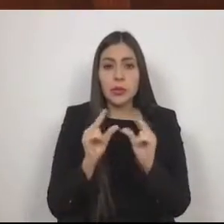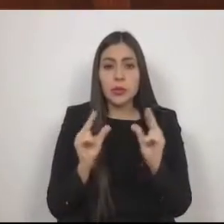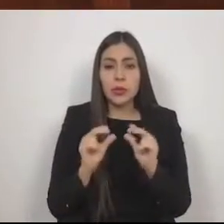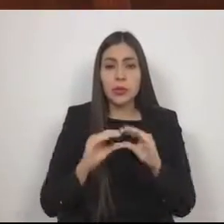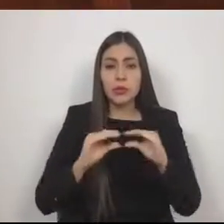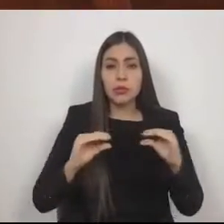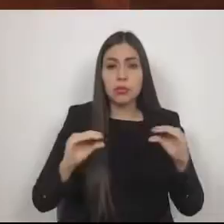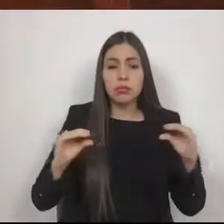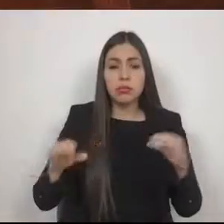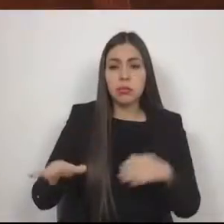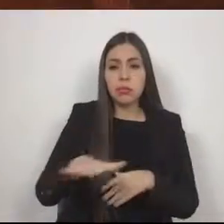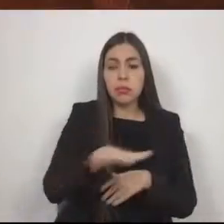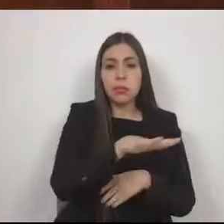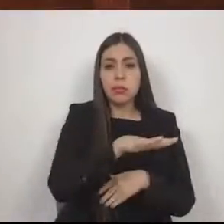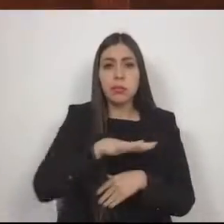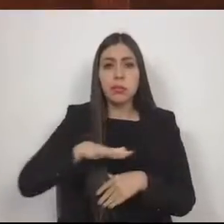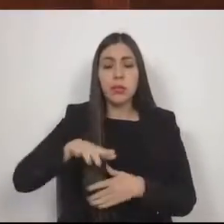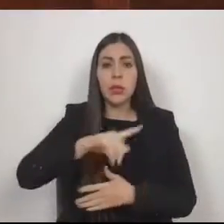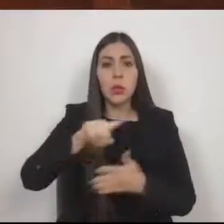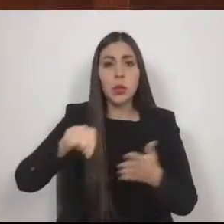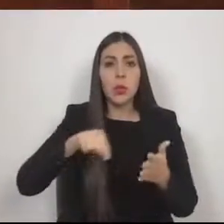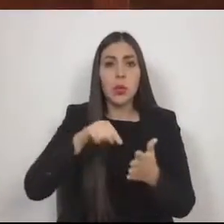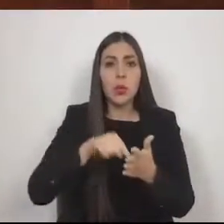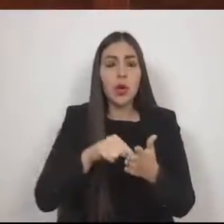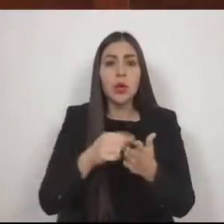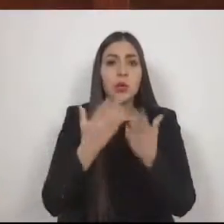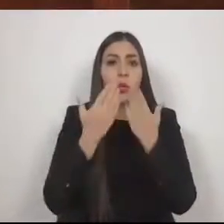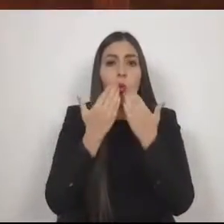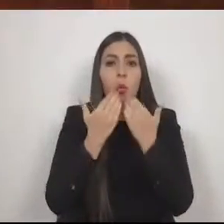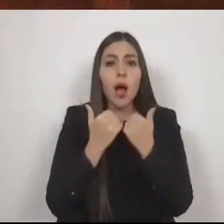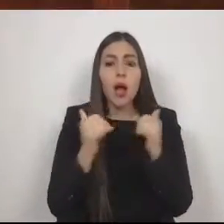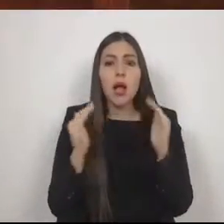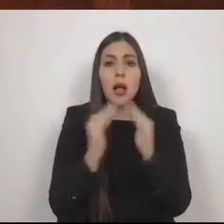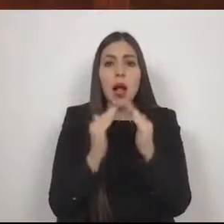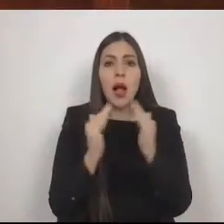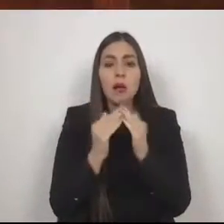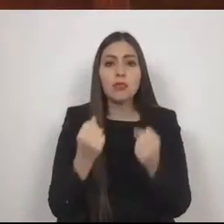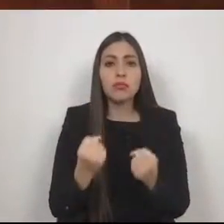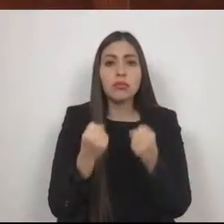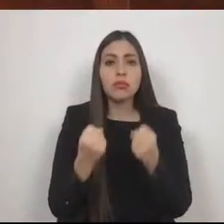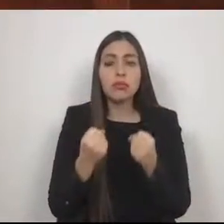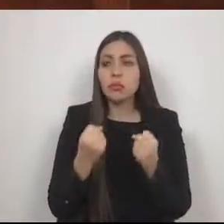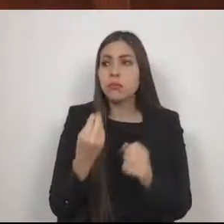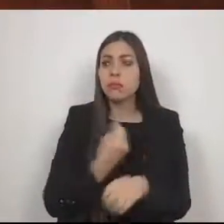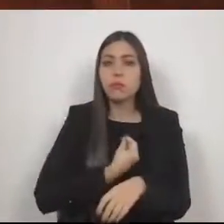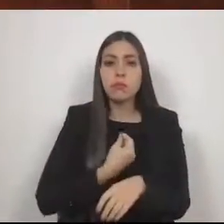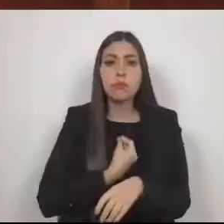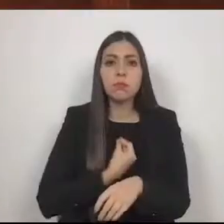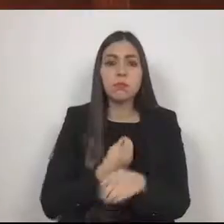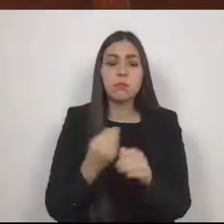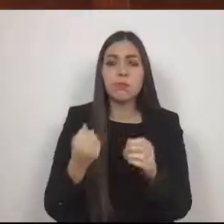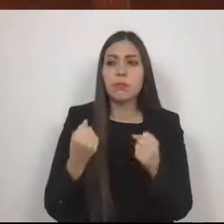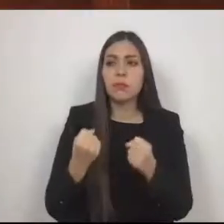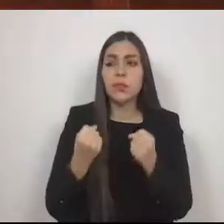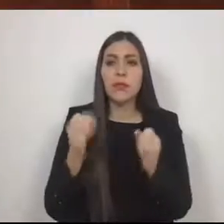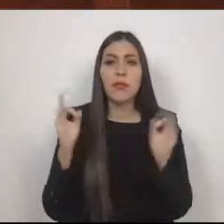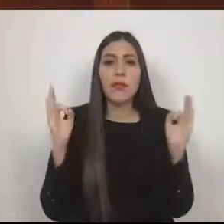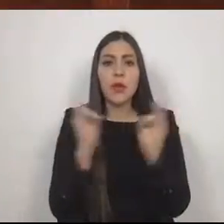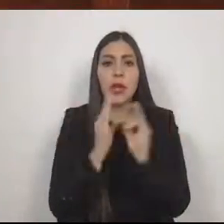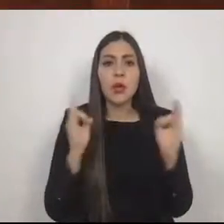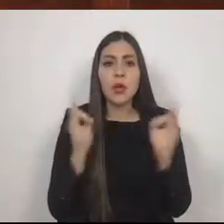expuestas y que carecen de construcciones para soportar este tipo de condiciones climáticas.